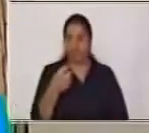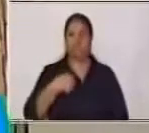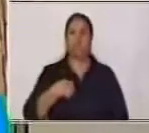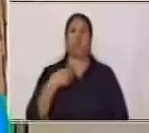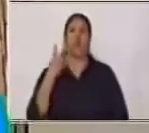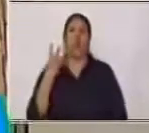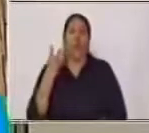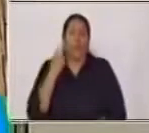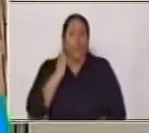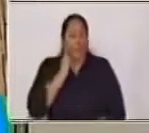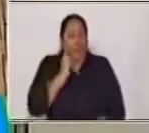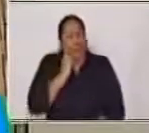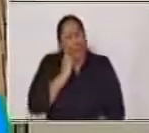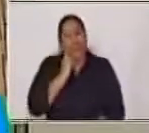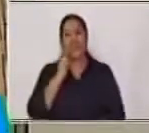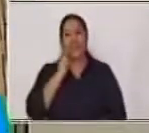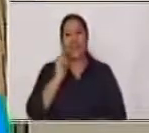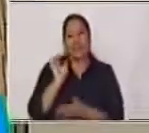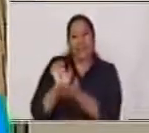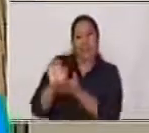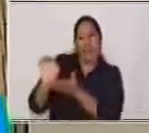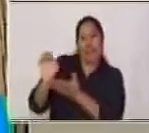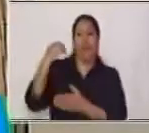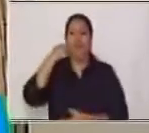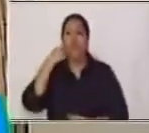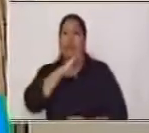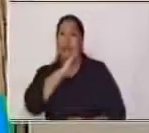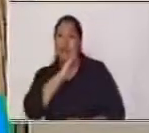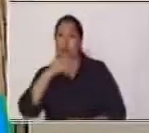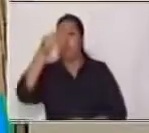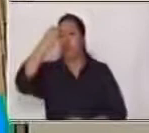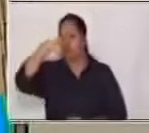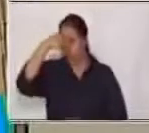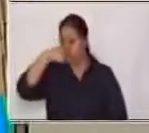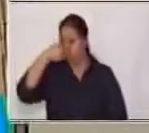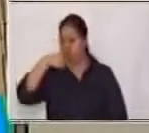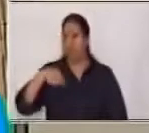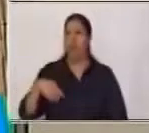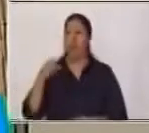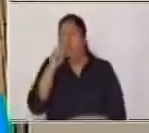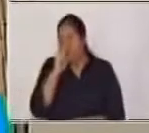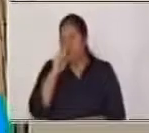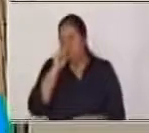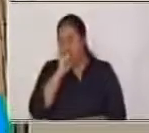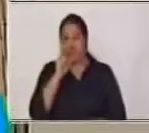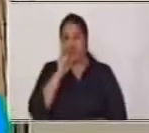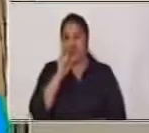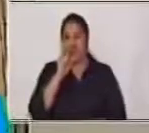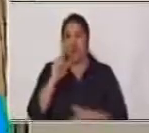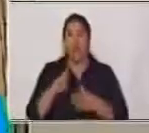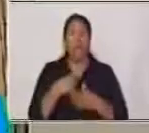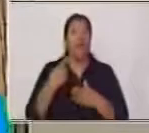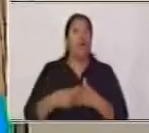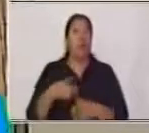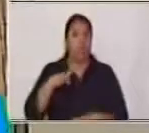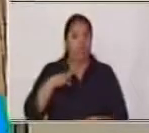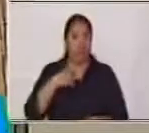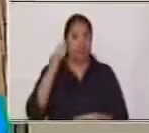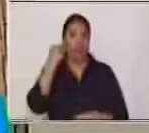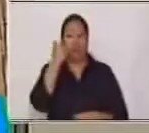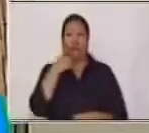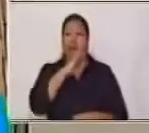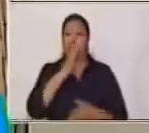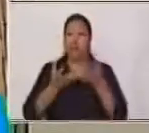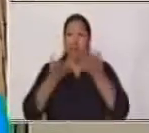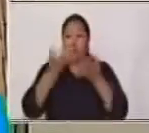ácido Evito enfermedades Como el catarro Y la gripe Cuando hay fiebre Me